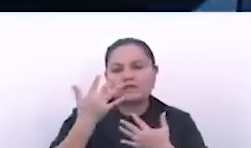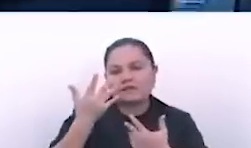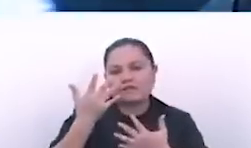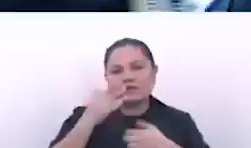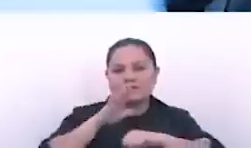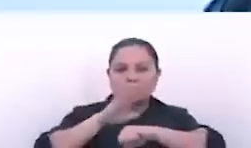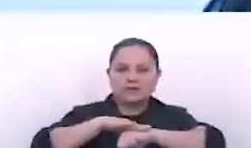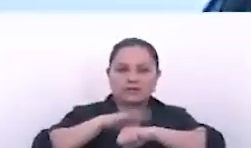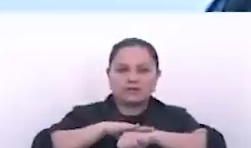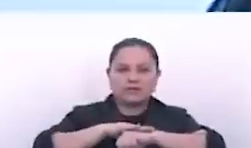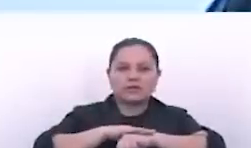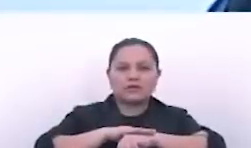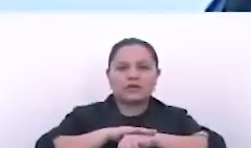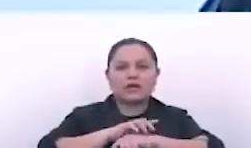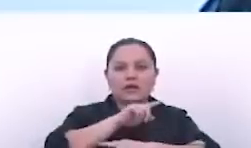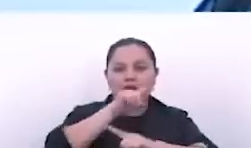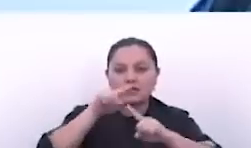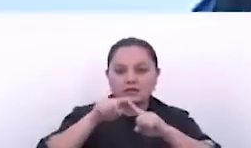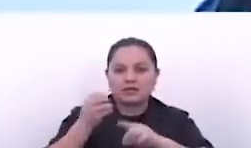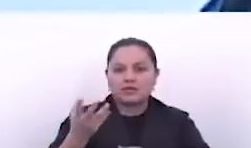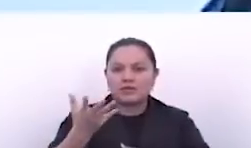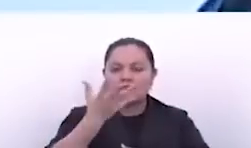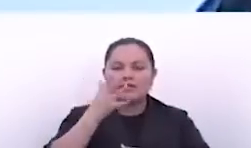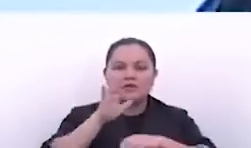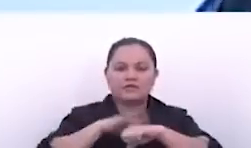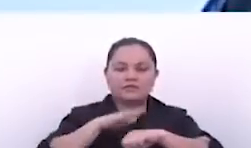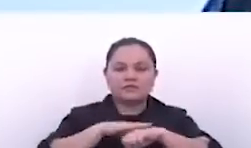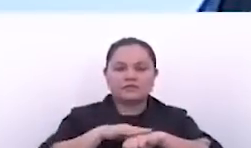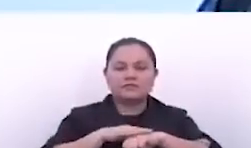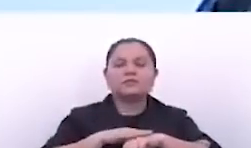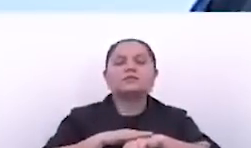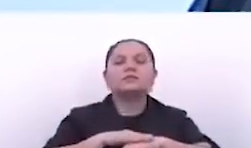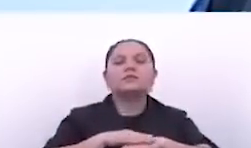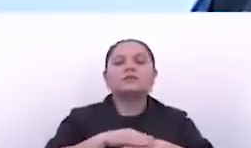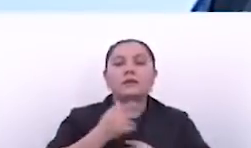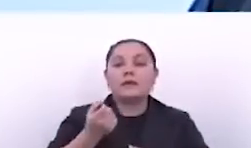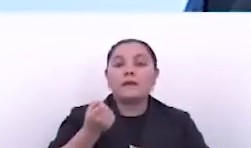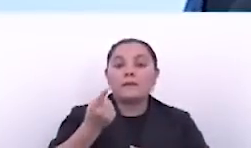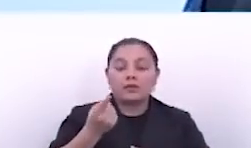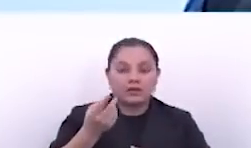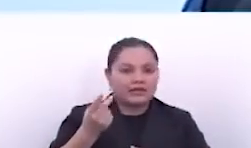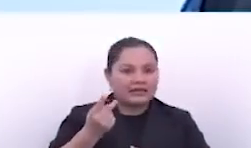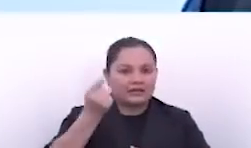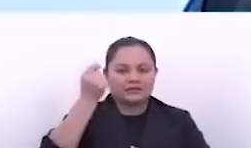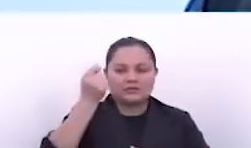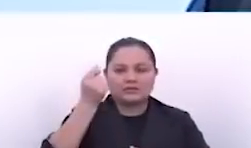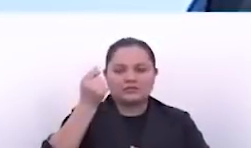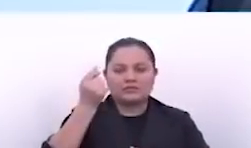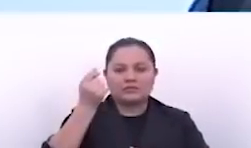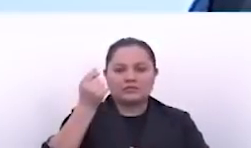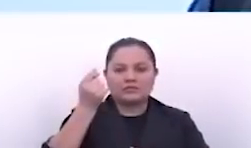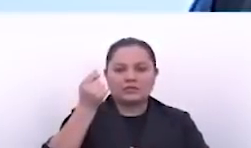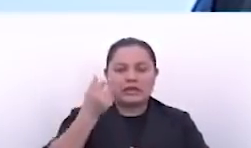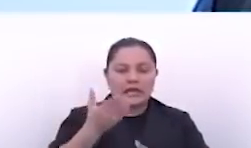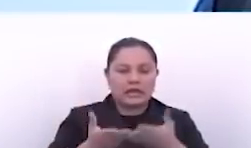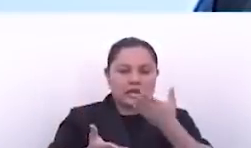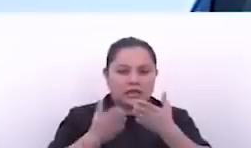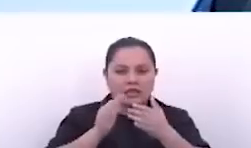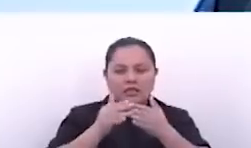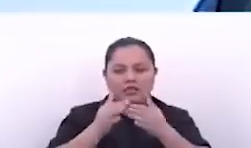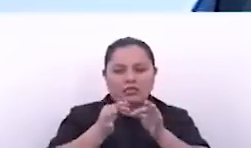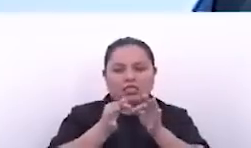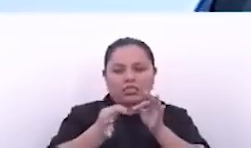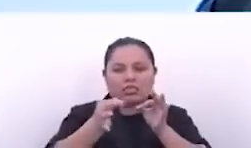la fecha hasta nuevo aviso. Yo quisiera que ese nuevo aviso fuera pronto. Y si fuera negligencia, le